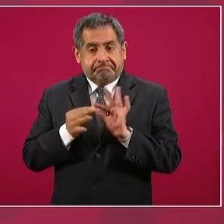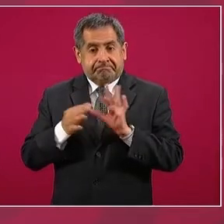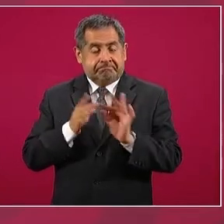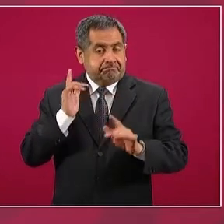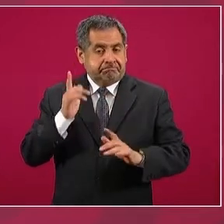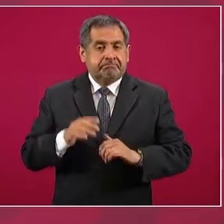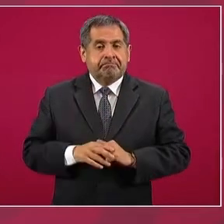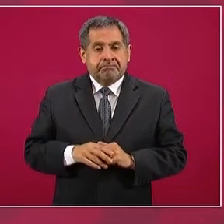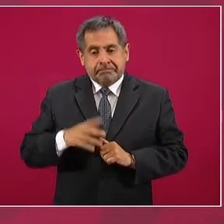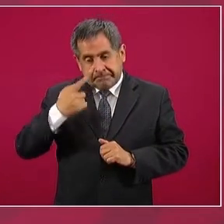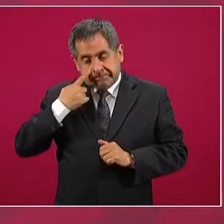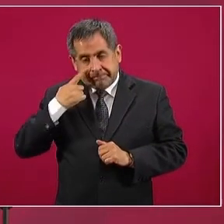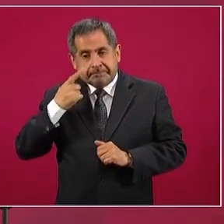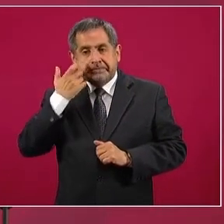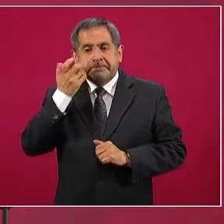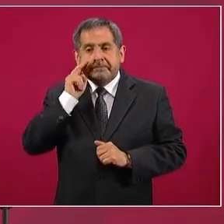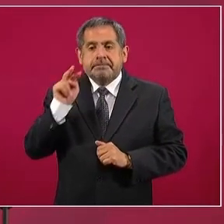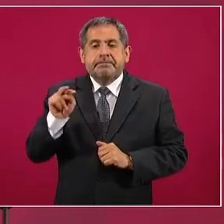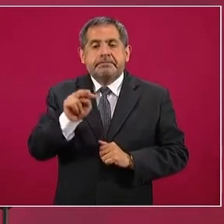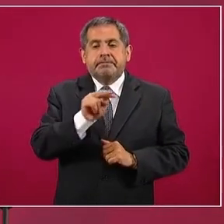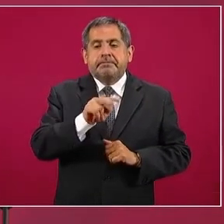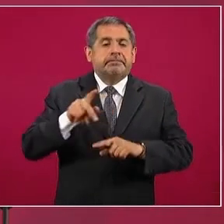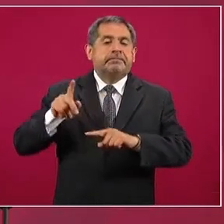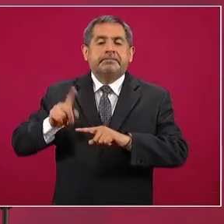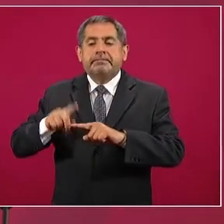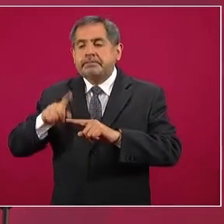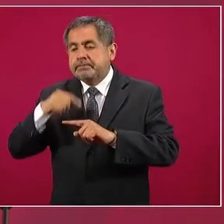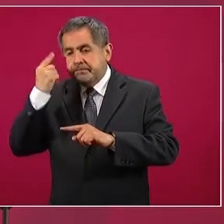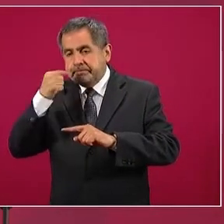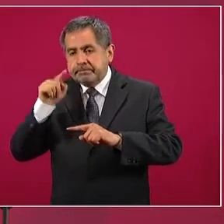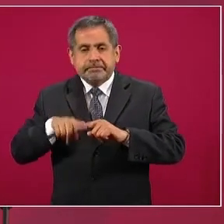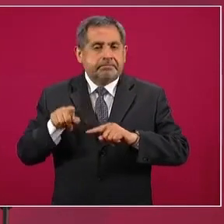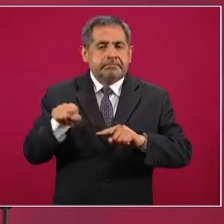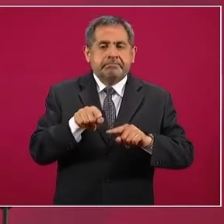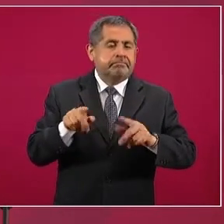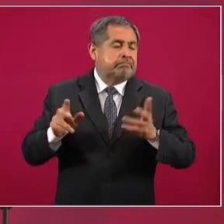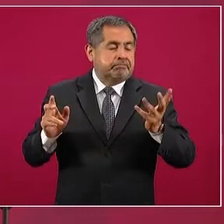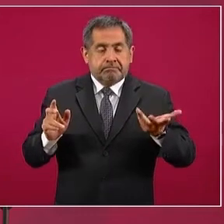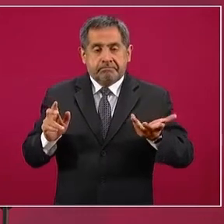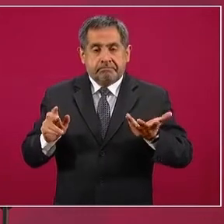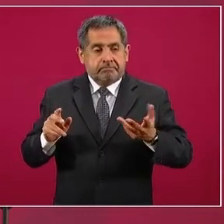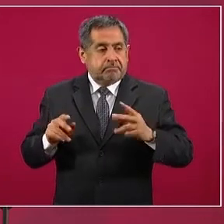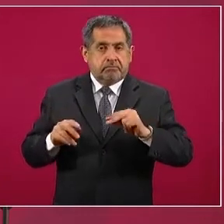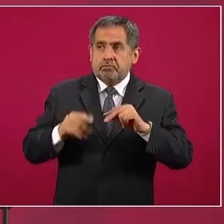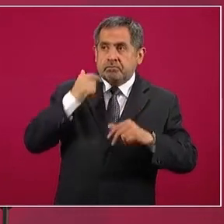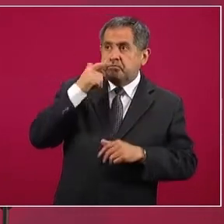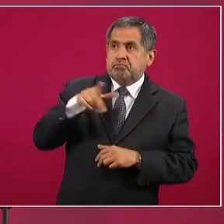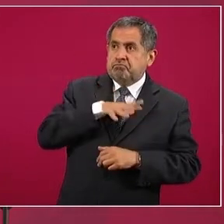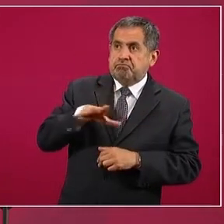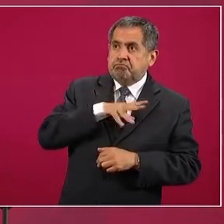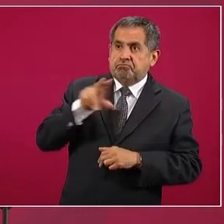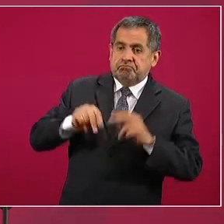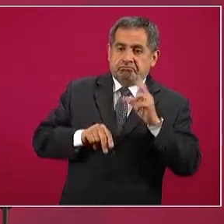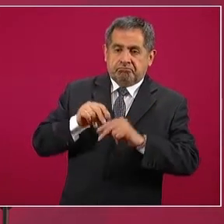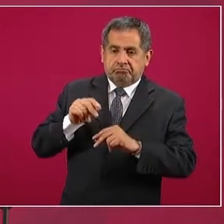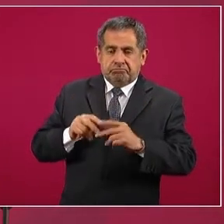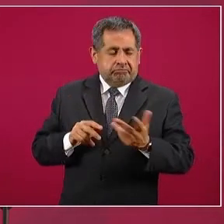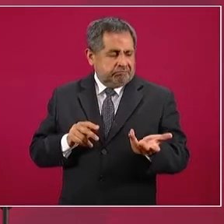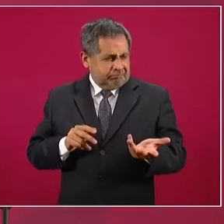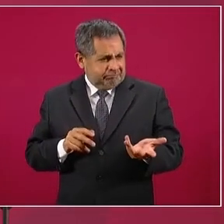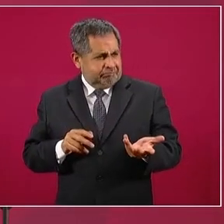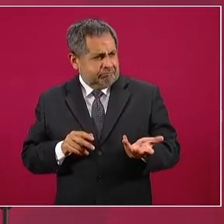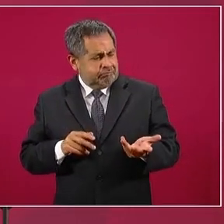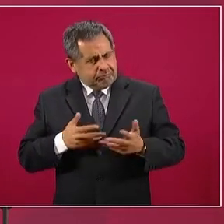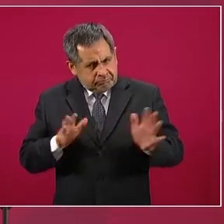Quiero ver quiénes son los que se oponen a que se